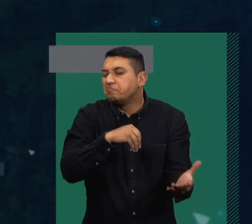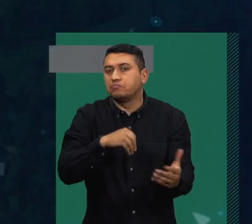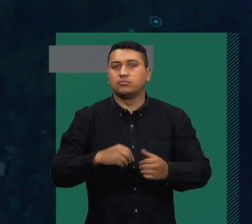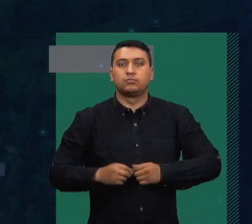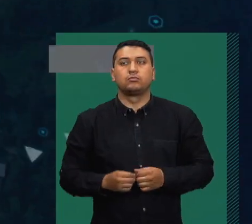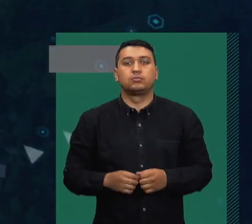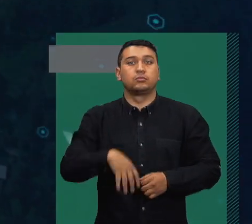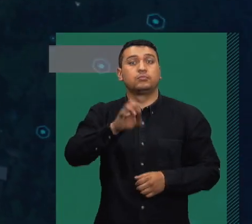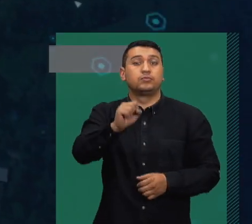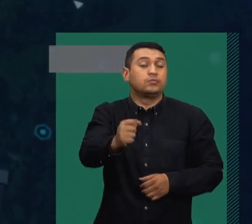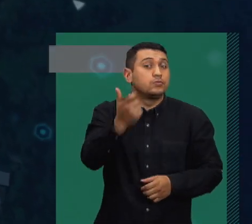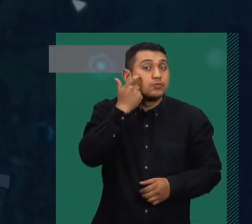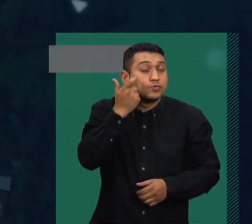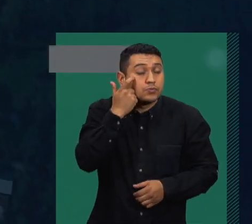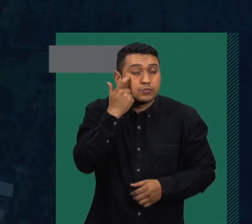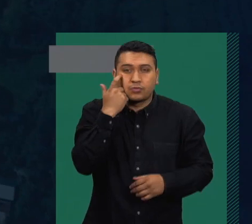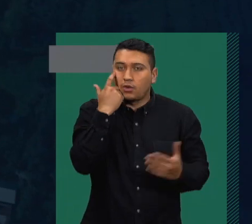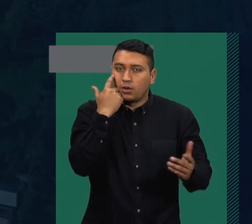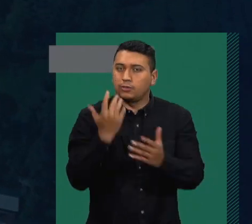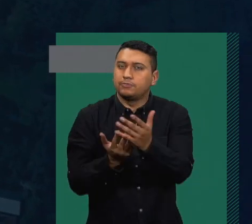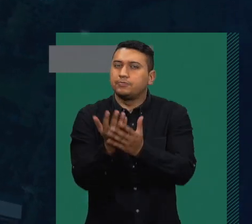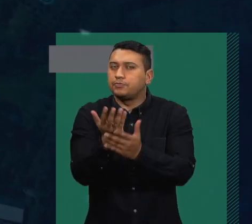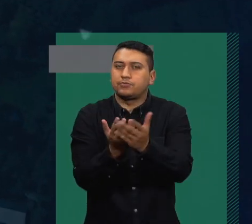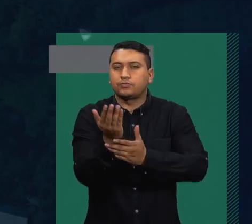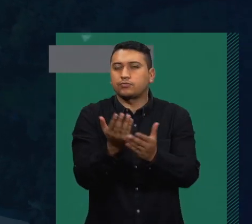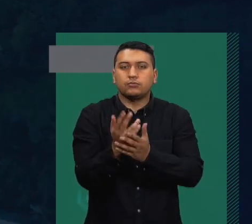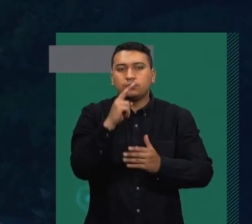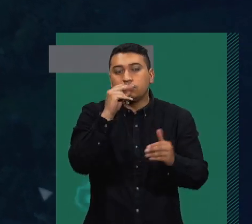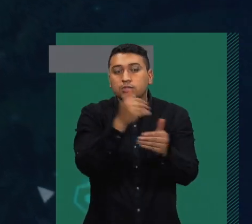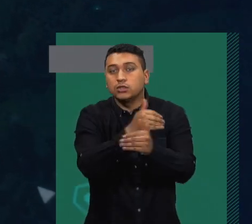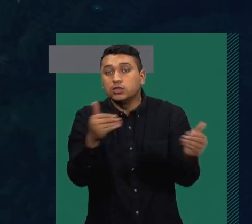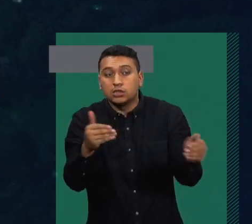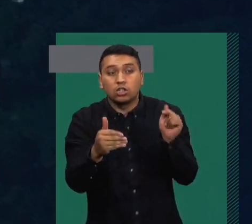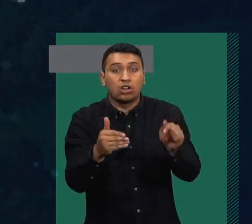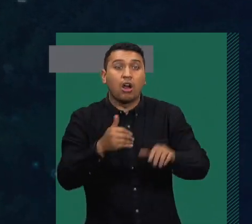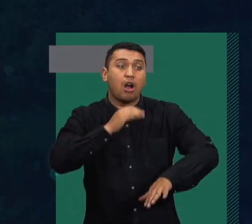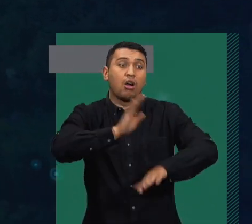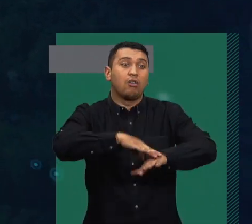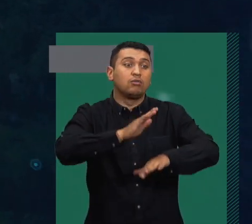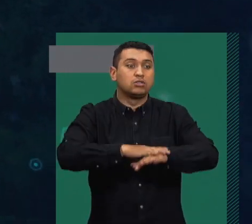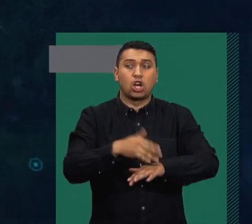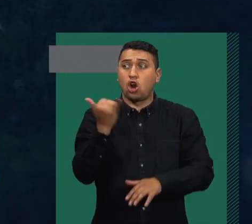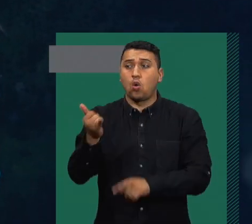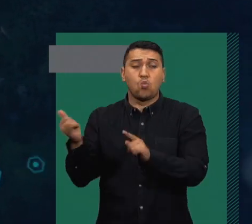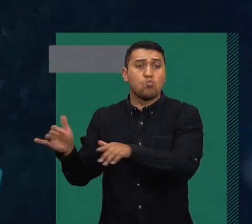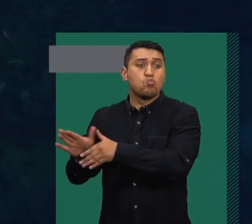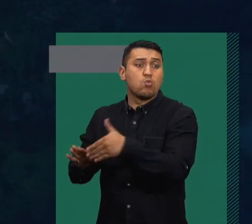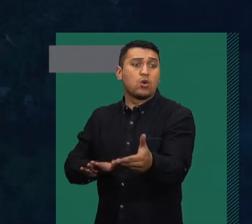No llenemos a los niños de angustia, no les compartamos la cifra de muertos del día.